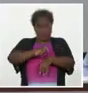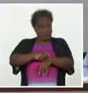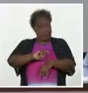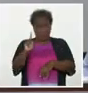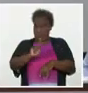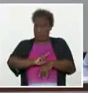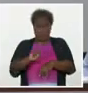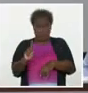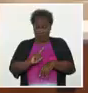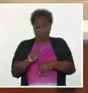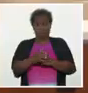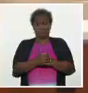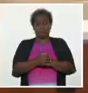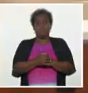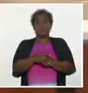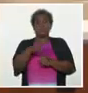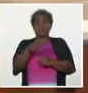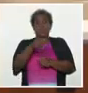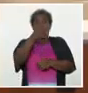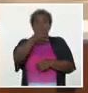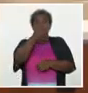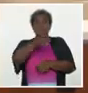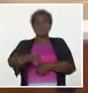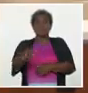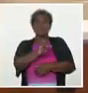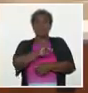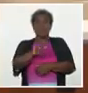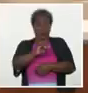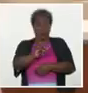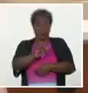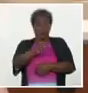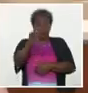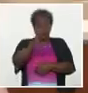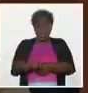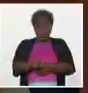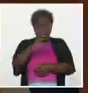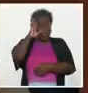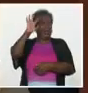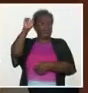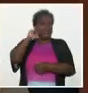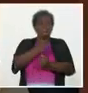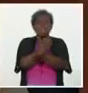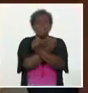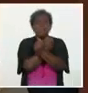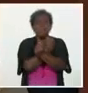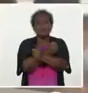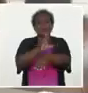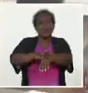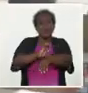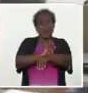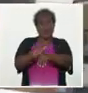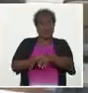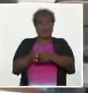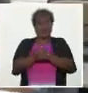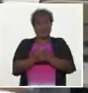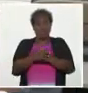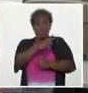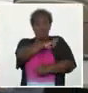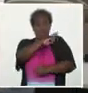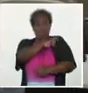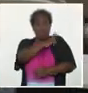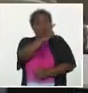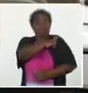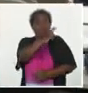El titular del sector insistió en el llamado a la percepción de peligro de la población y la responsabilidad de los cuadros de